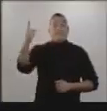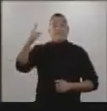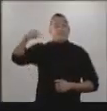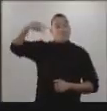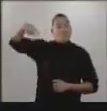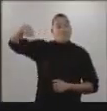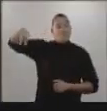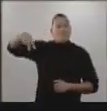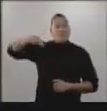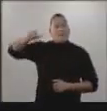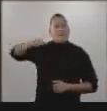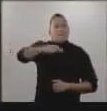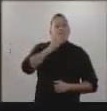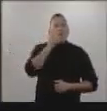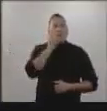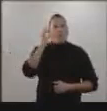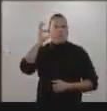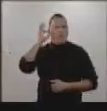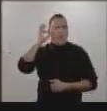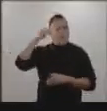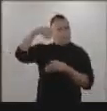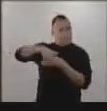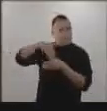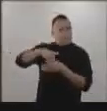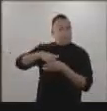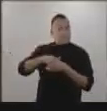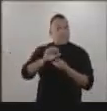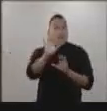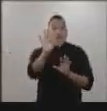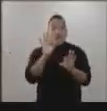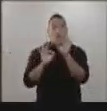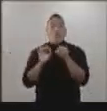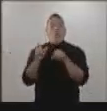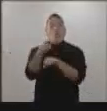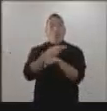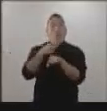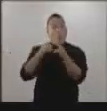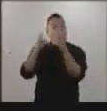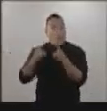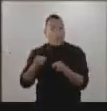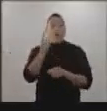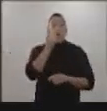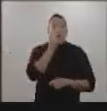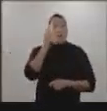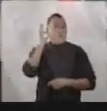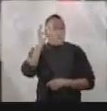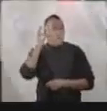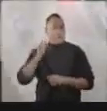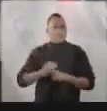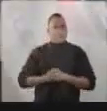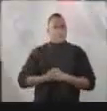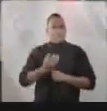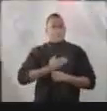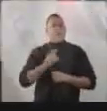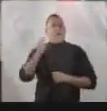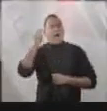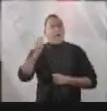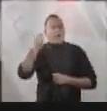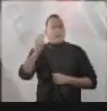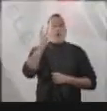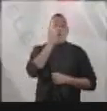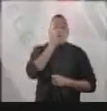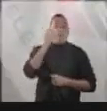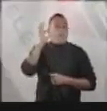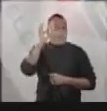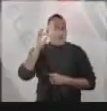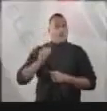las electoras y los electores elegirán a sus gobernadoras y gobernadores, alcaldes y